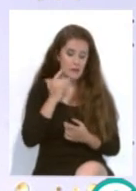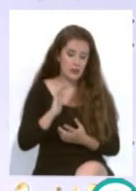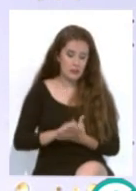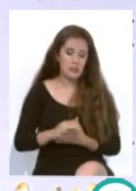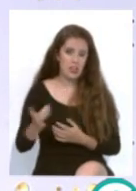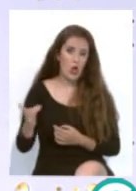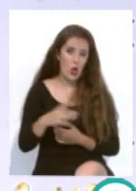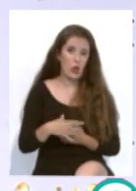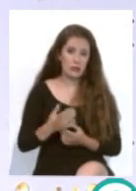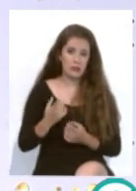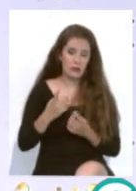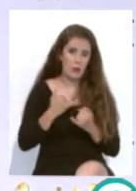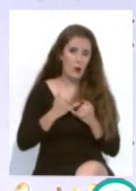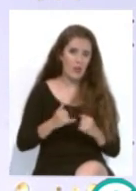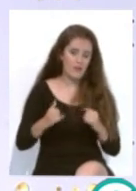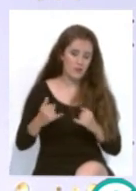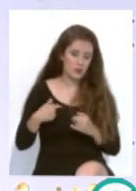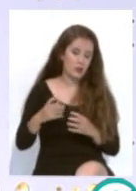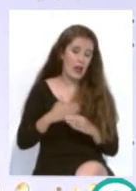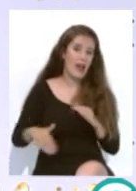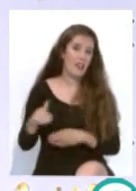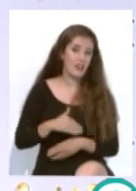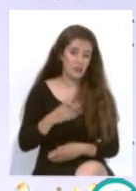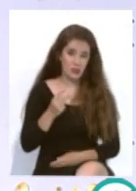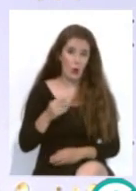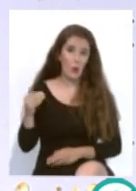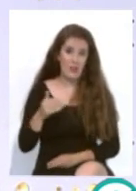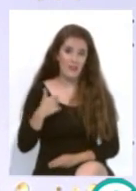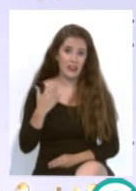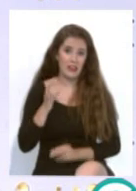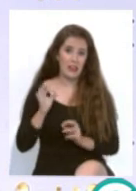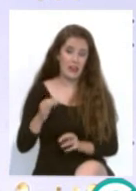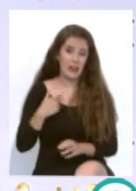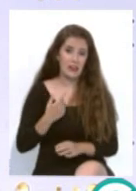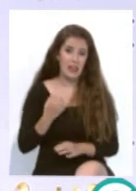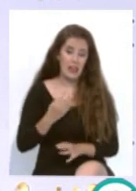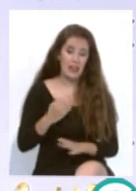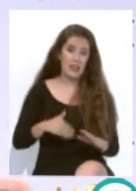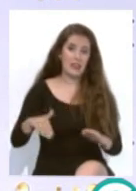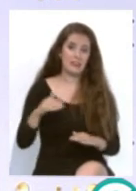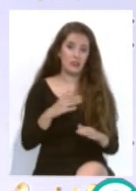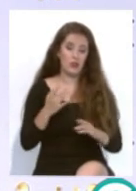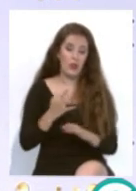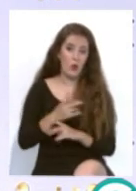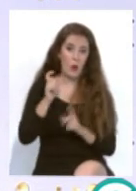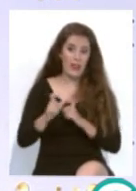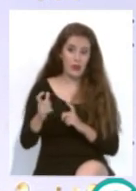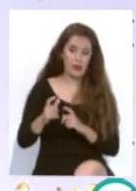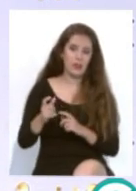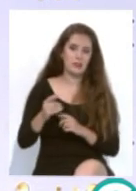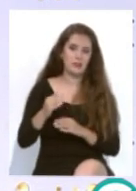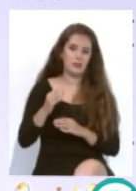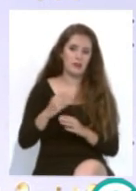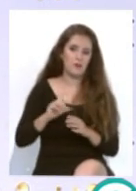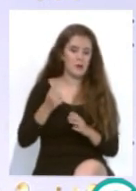partir de ahí ya pues a disfrutar de un ascenso y de una segunda vez que también pues hará que el salto de jugadores al primer equipo pues sea menor